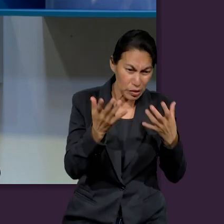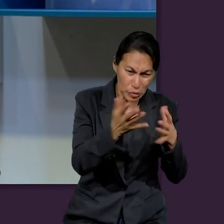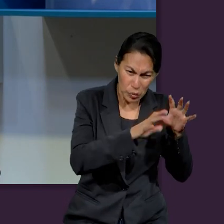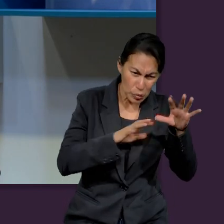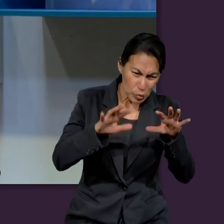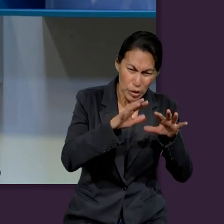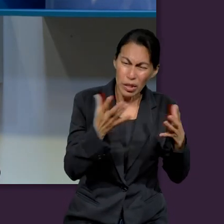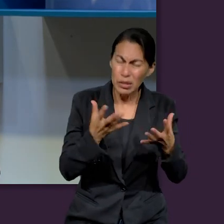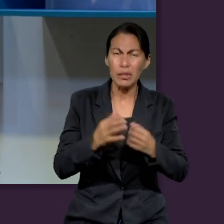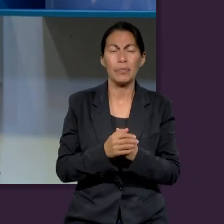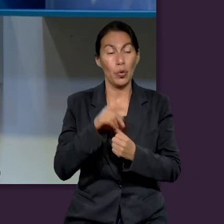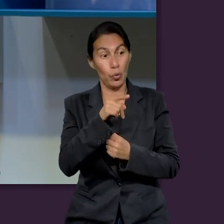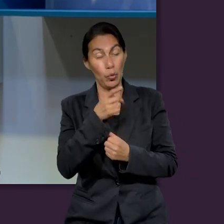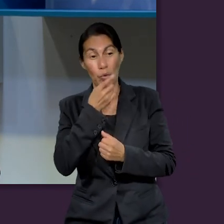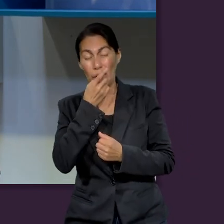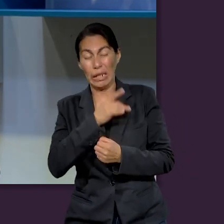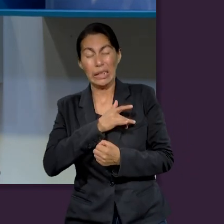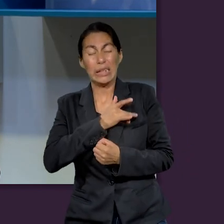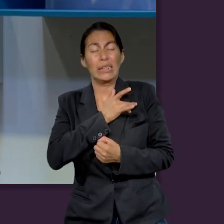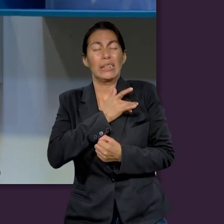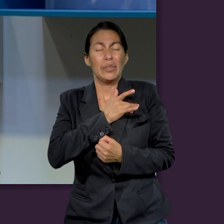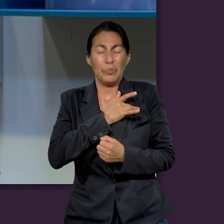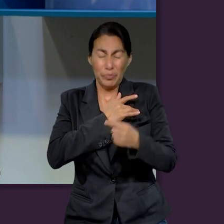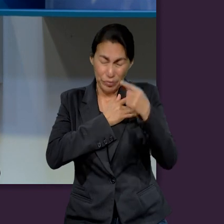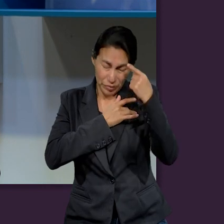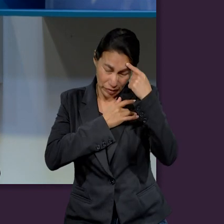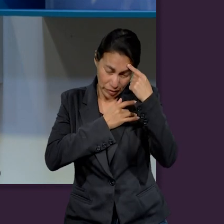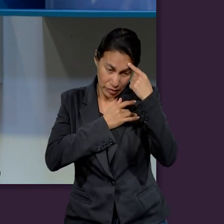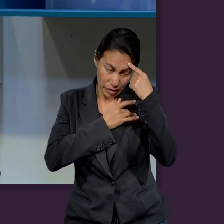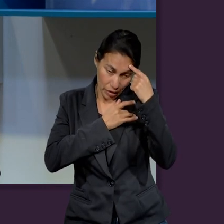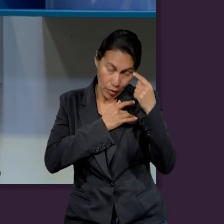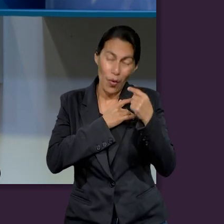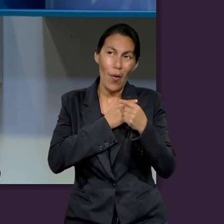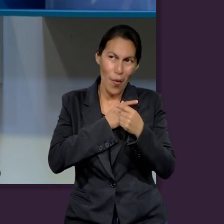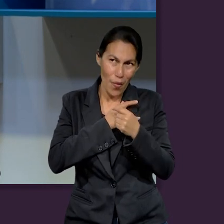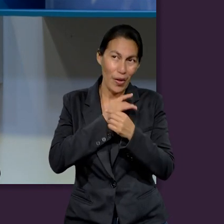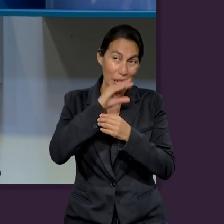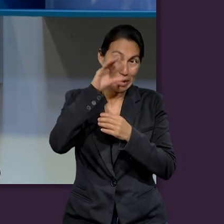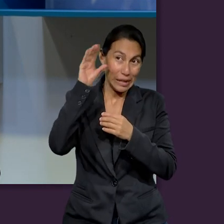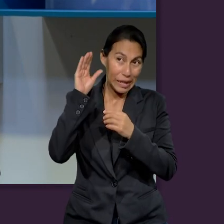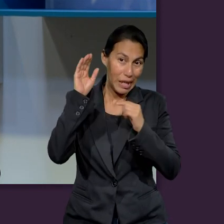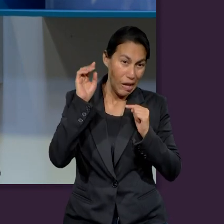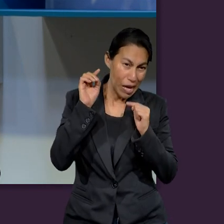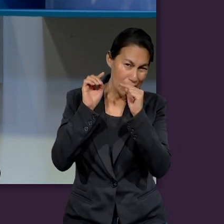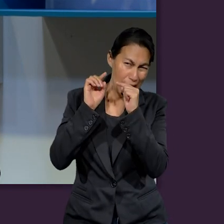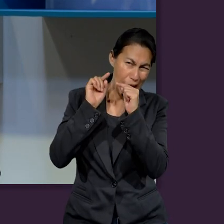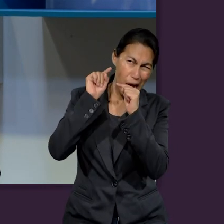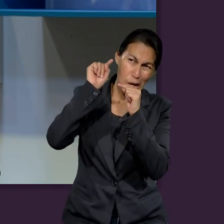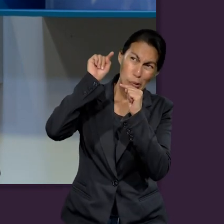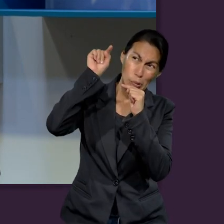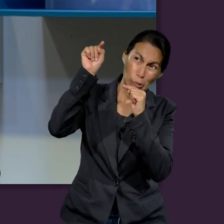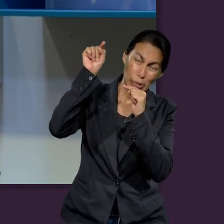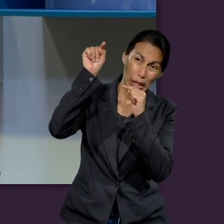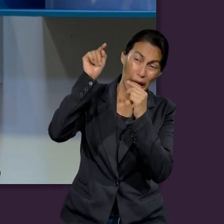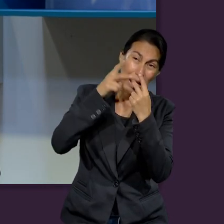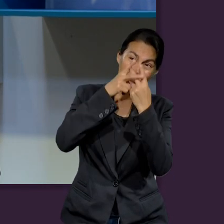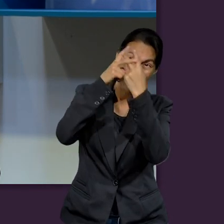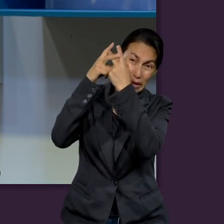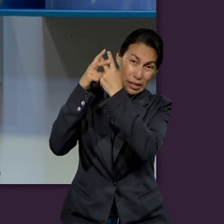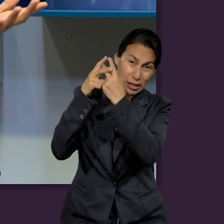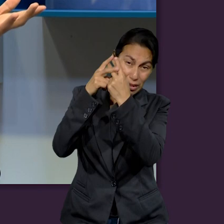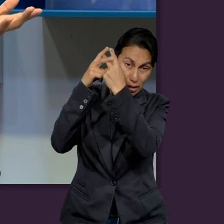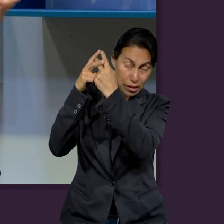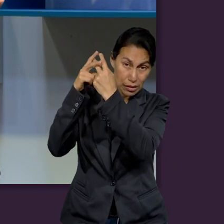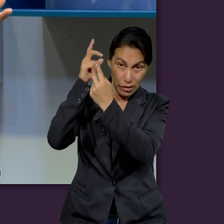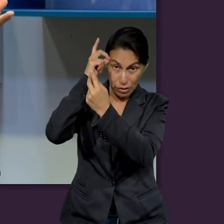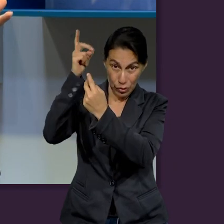tú que decías en tu corazón, en tu mente, subiré al cielo, en lo alto, junto a las estrellas